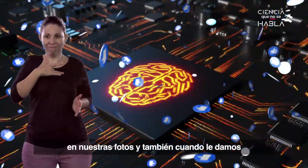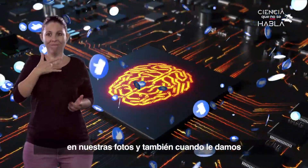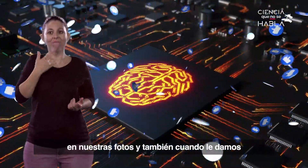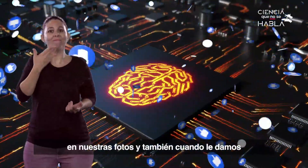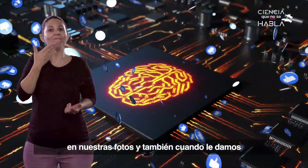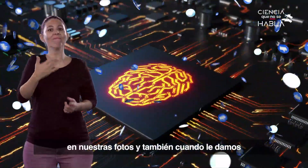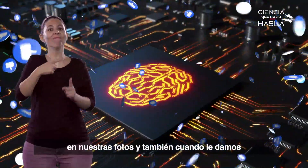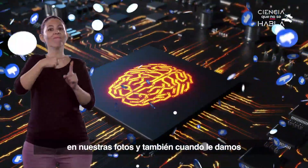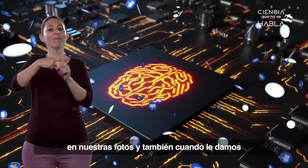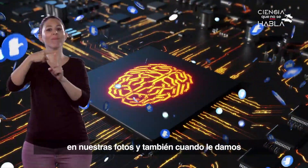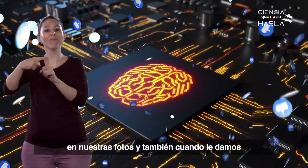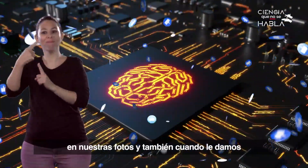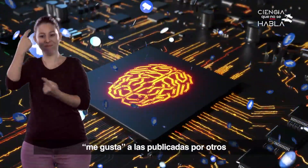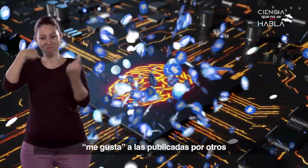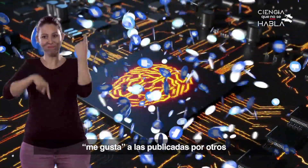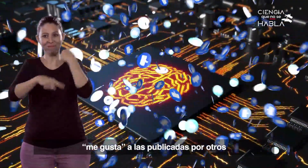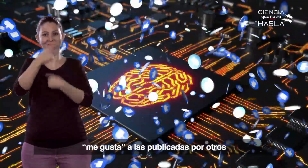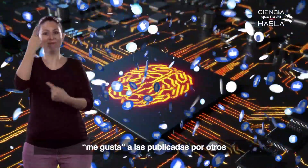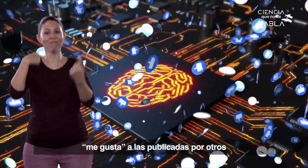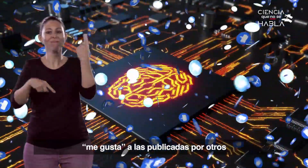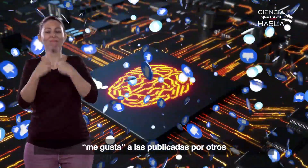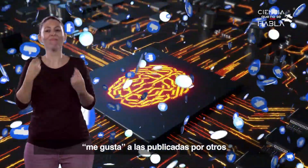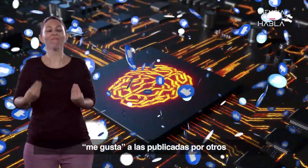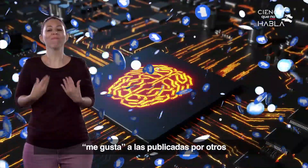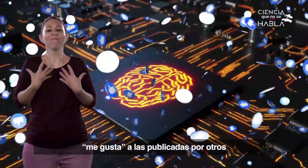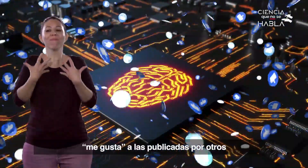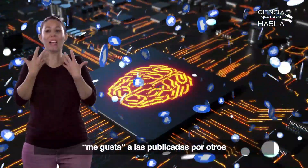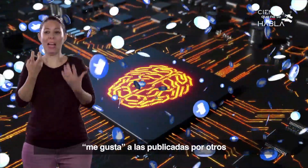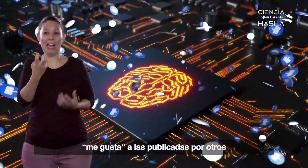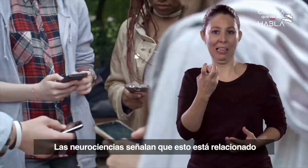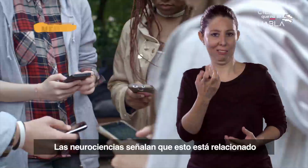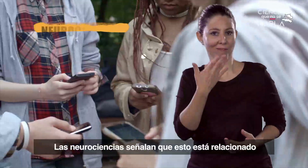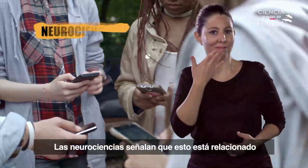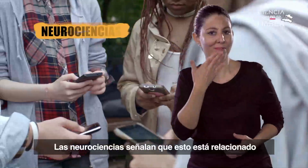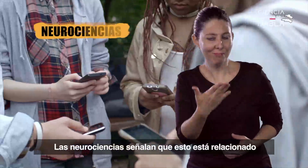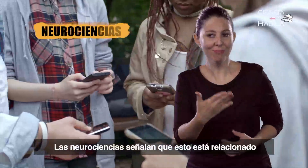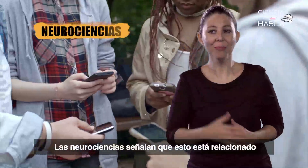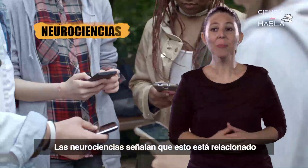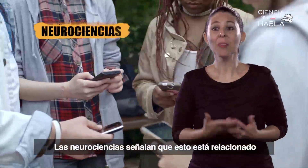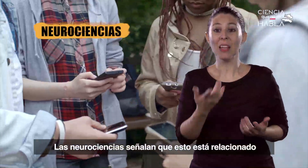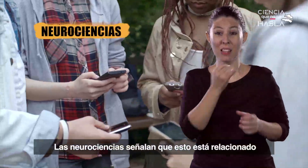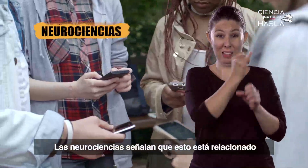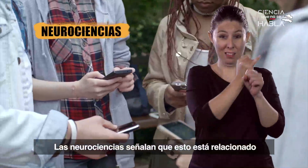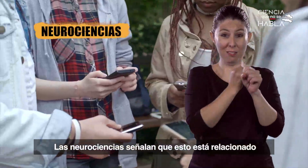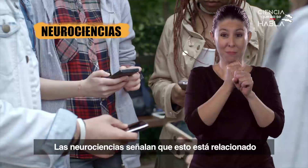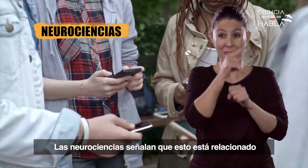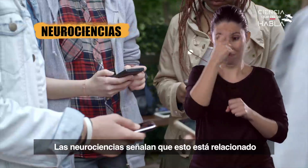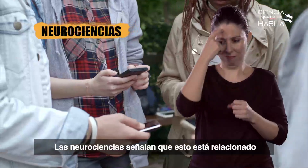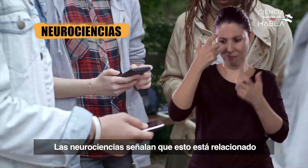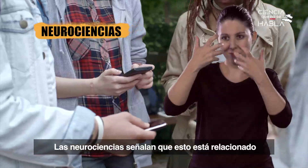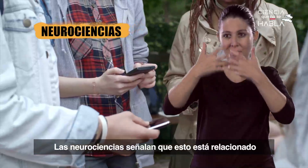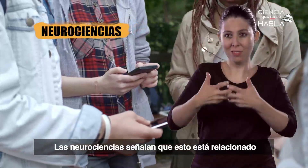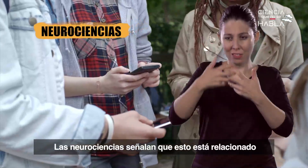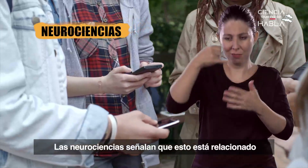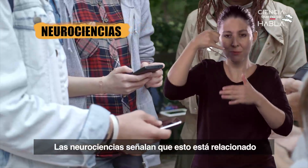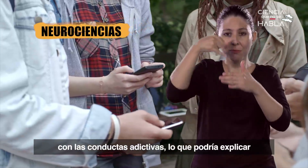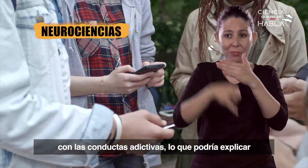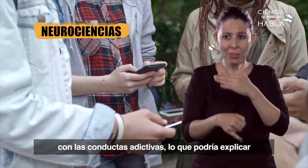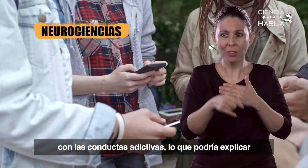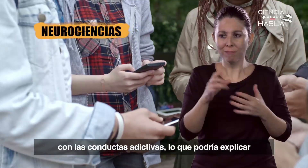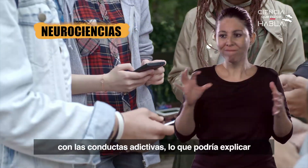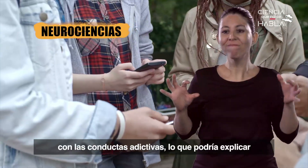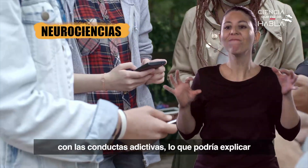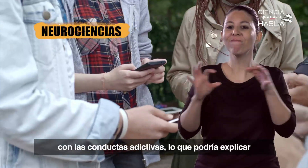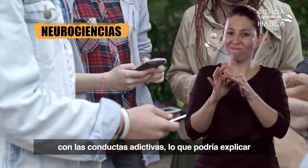nuestras fotos y también cuando le damos me gusta a las publicadas por otros. Las neurociencias señalan que esto está relacionado